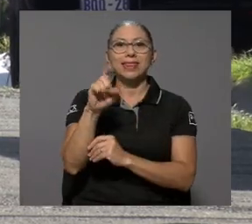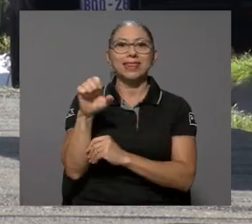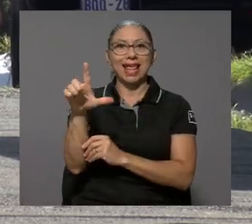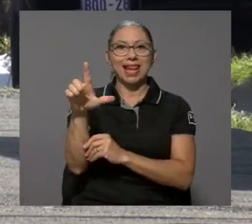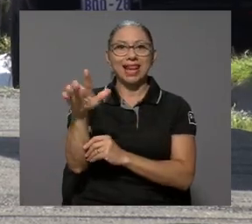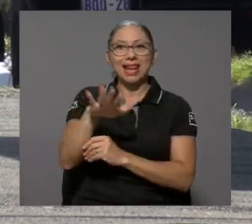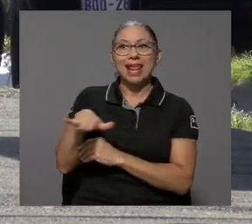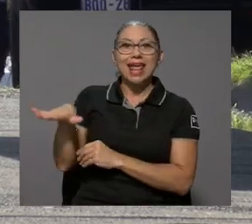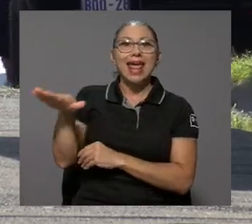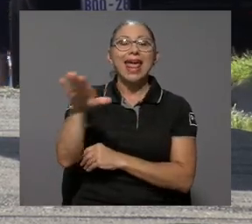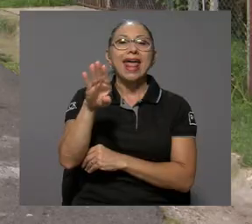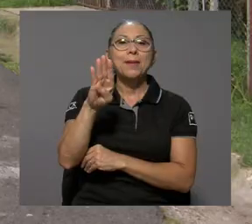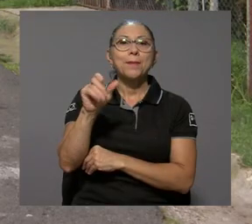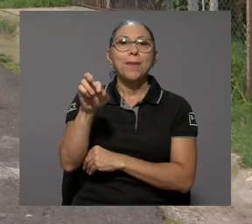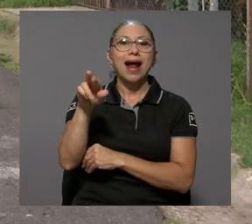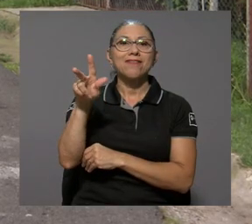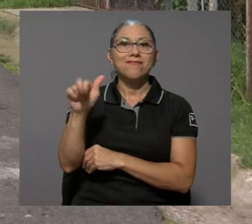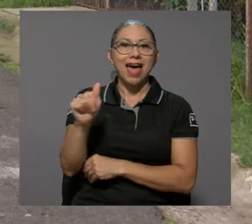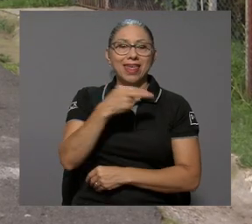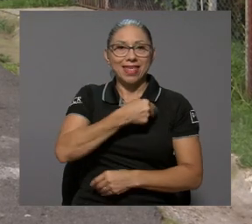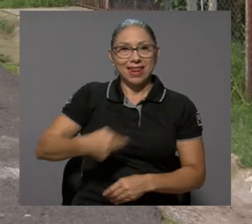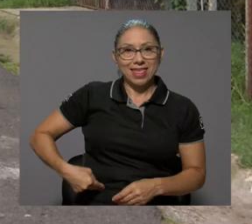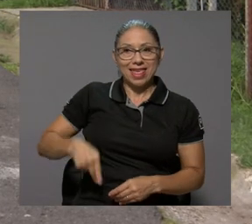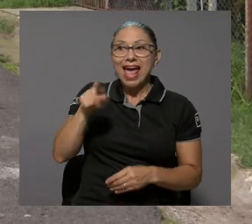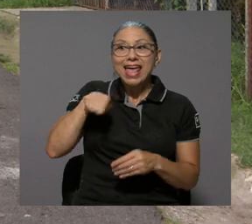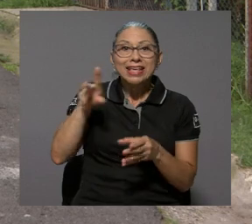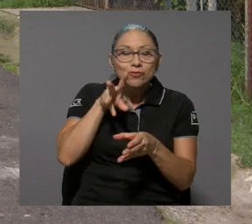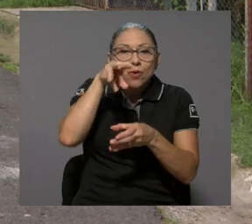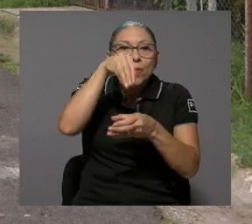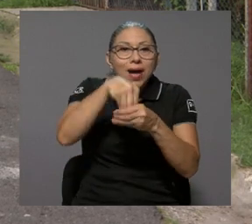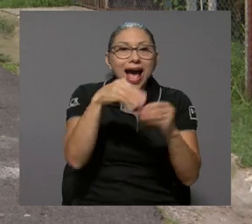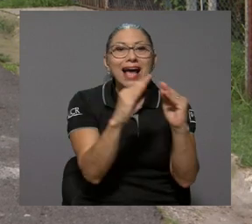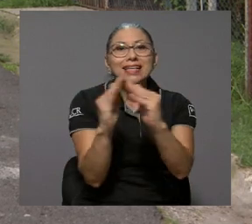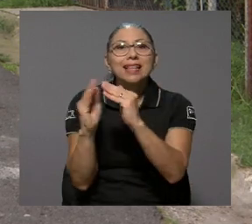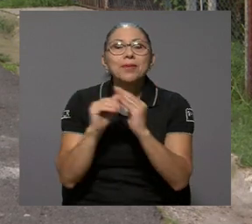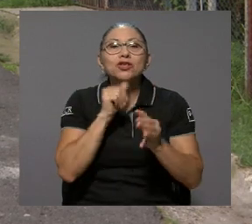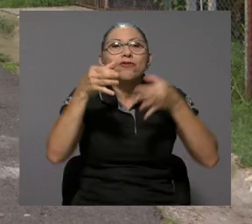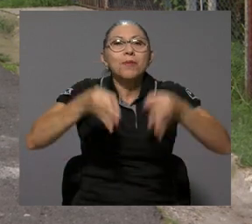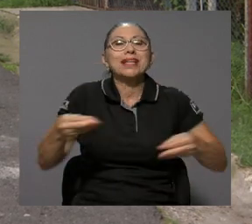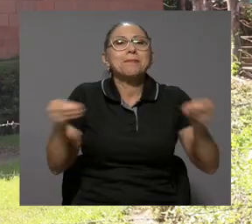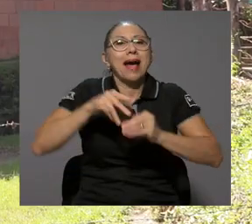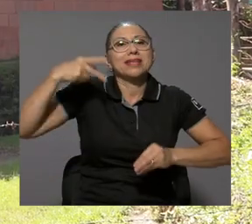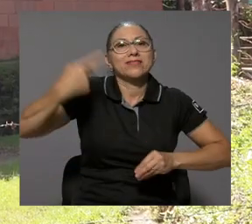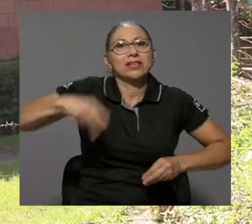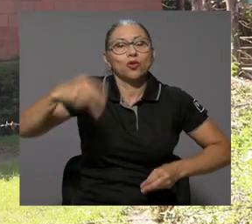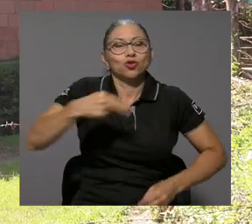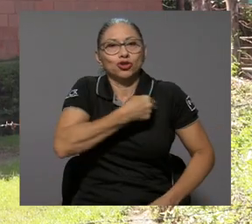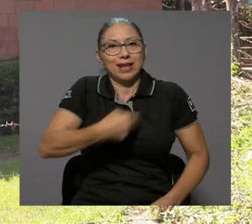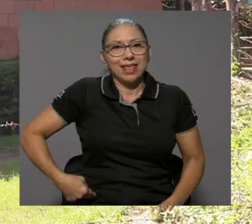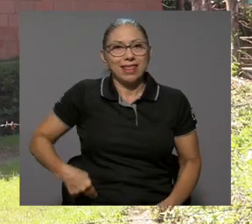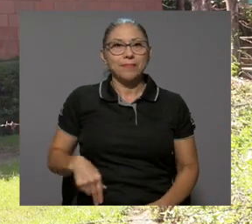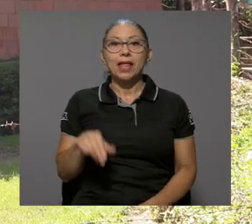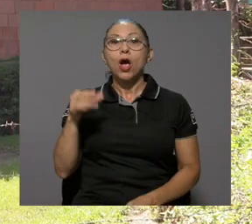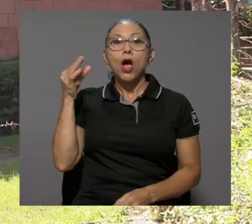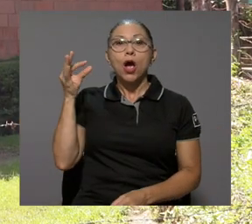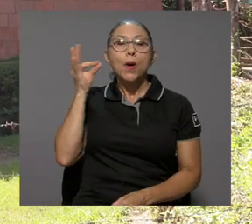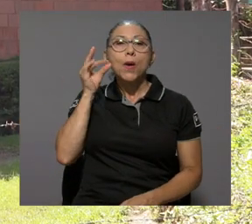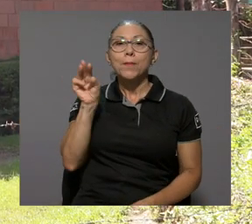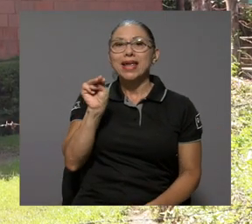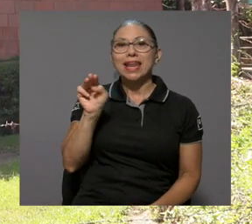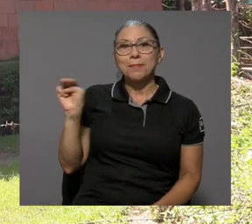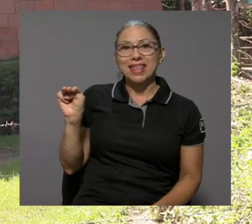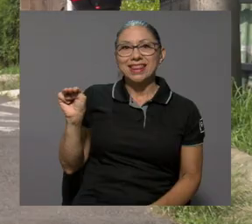El barrio Betel, ubicado en el Cantón de Barba, forma parte de los asentamientos informales más riesgosos de la provincia de Heredia.